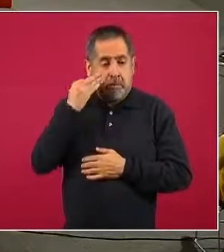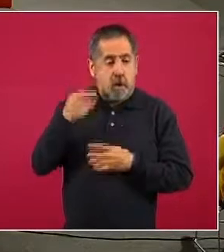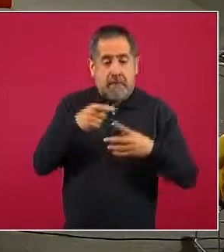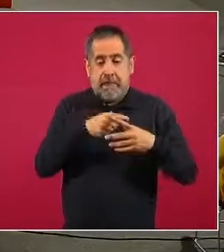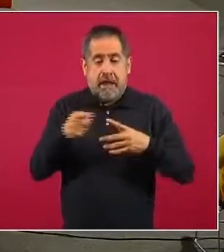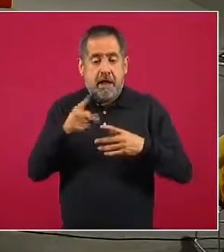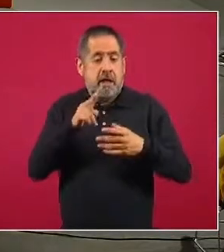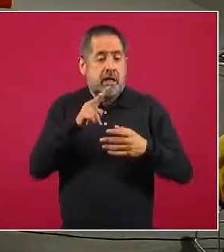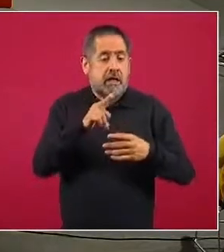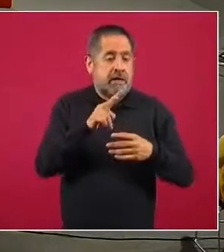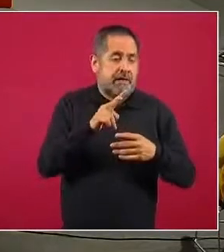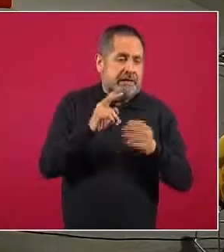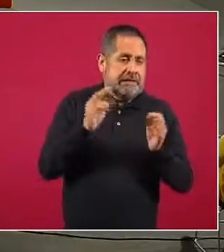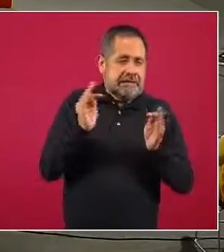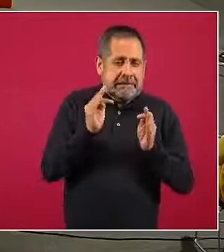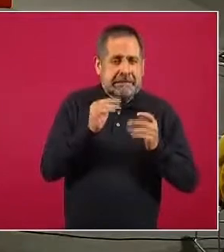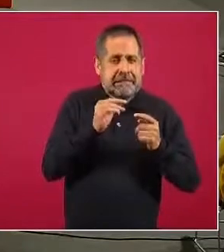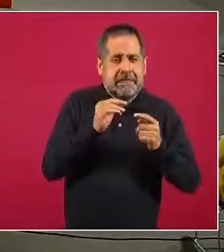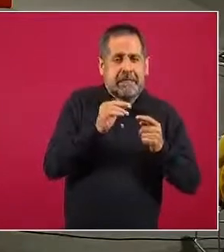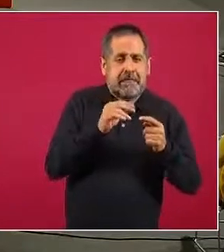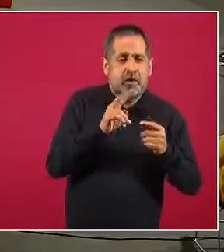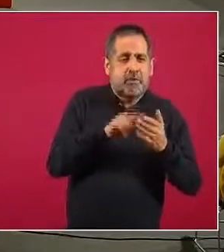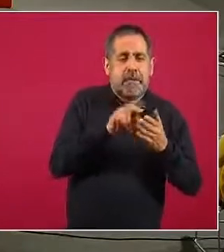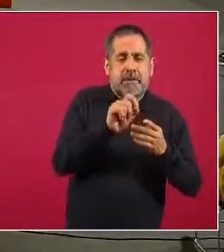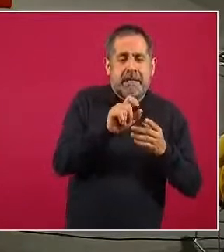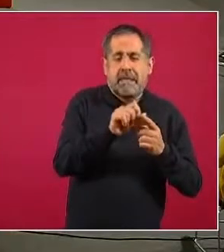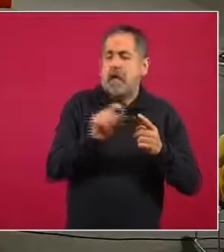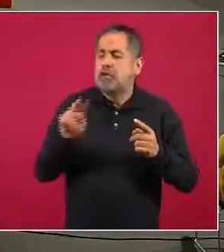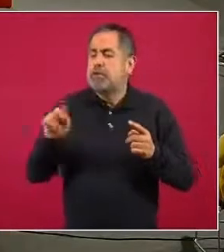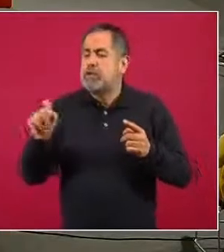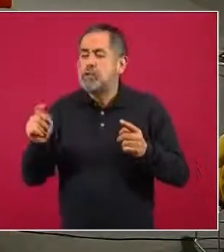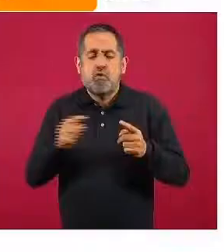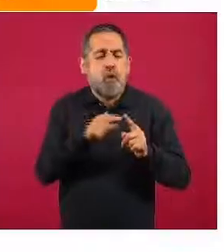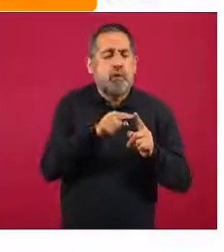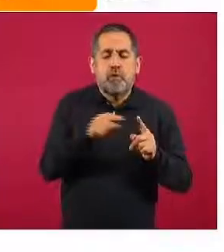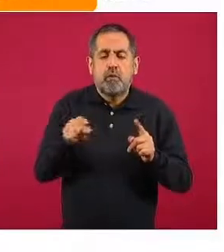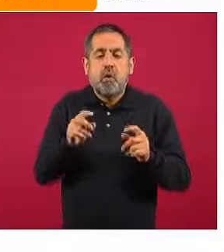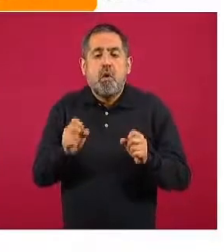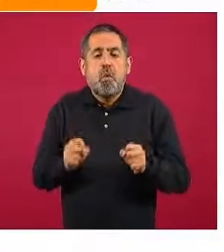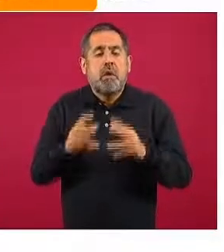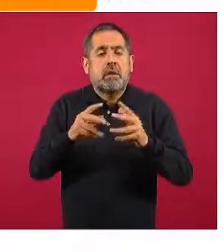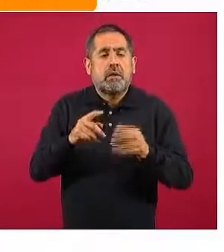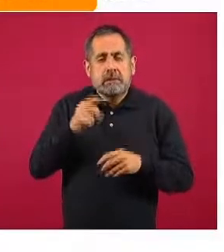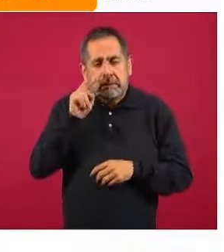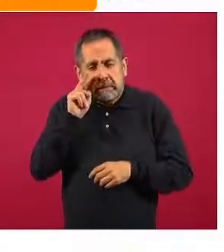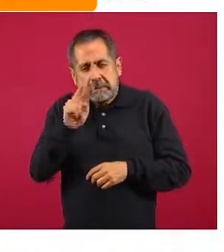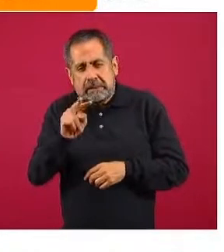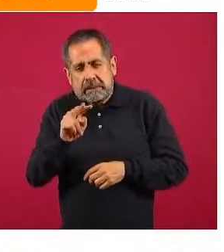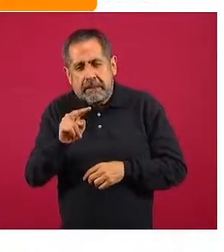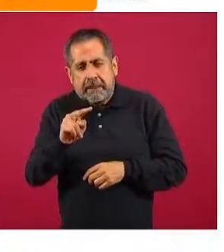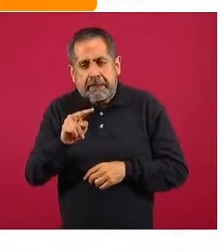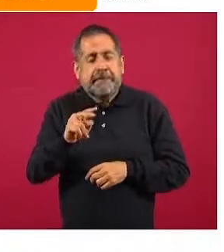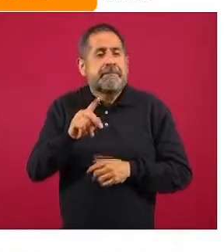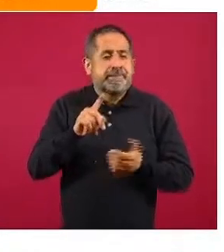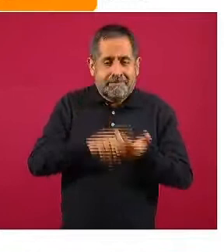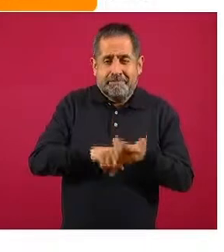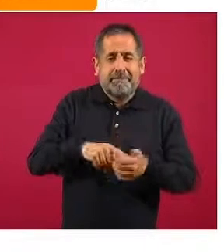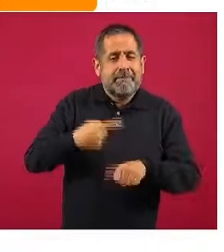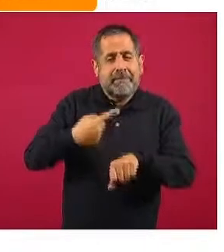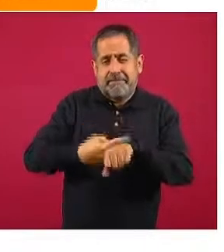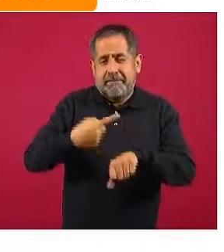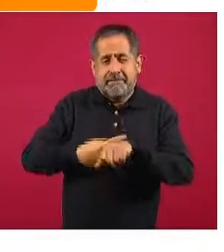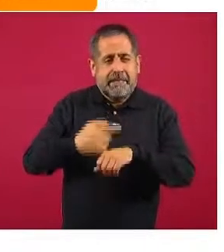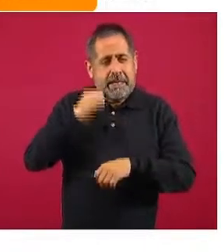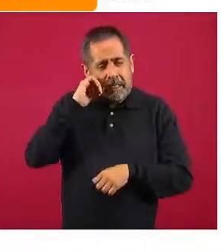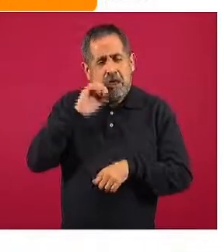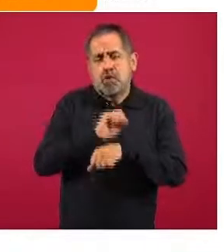-2021, la cantidad de personas que están expresando signos y síntomas de una enfermedad respiratoria, sea